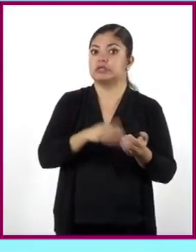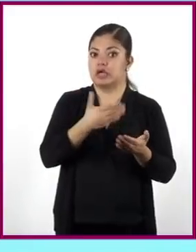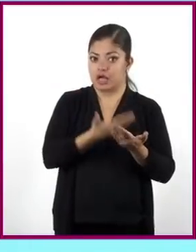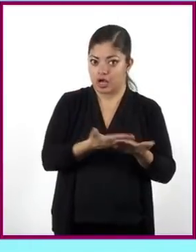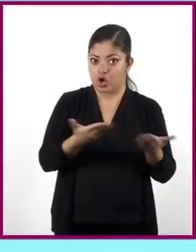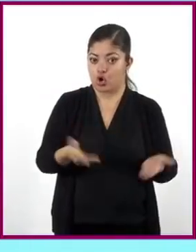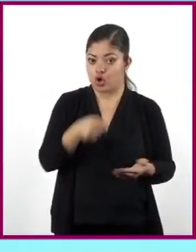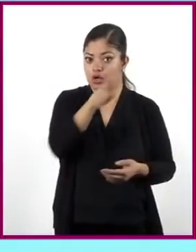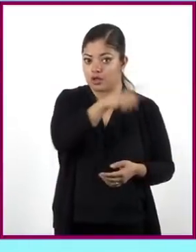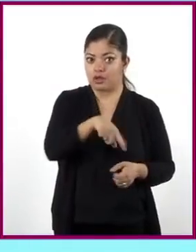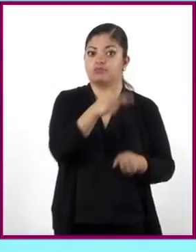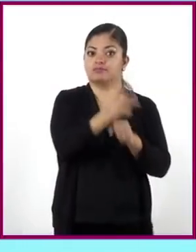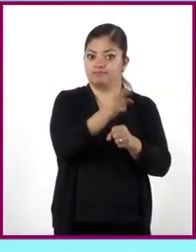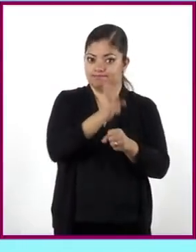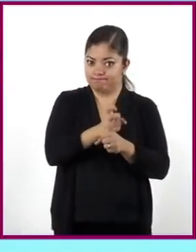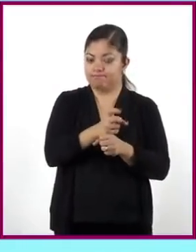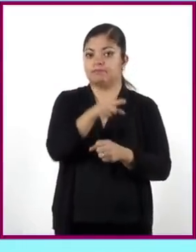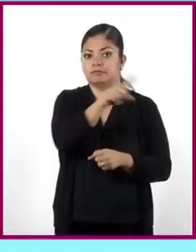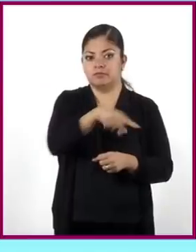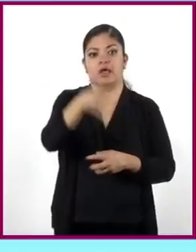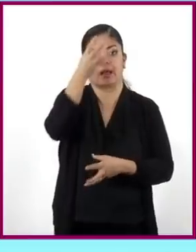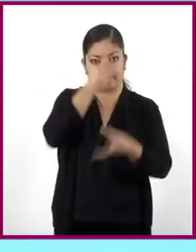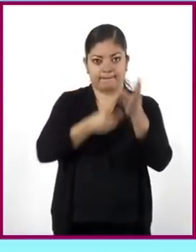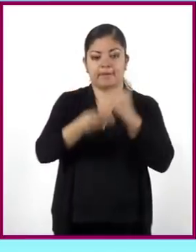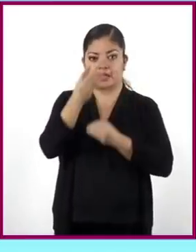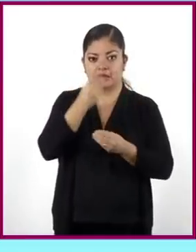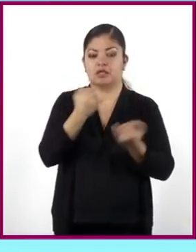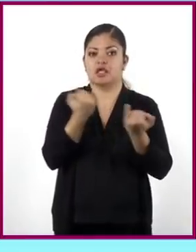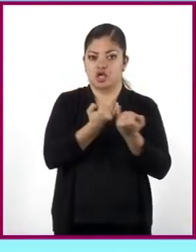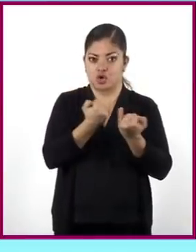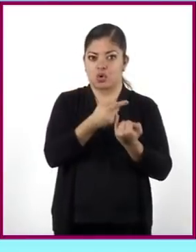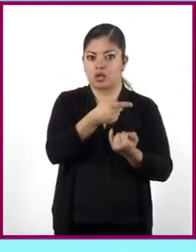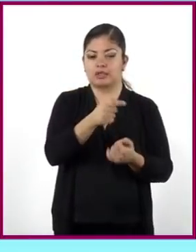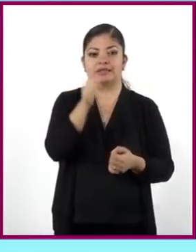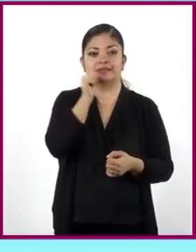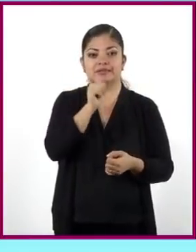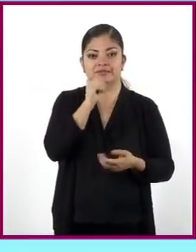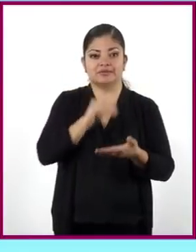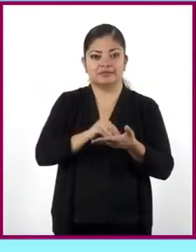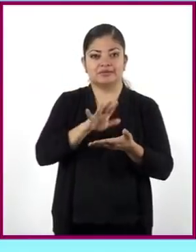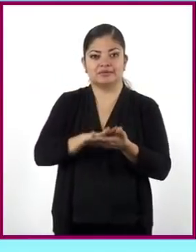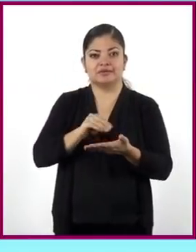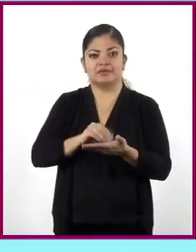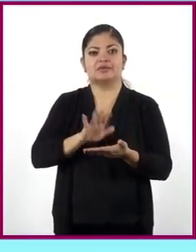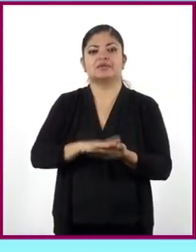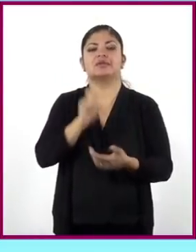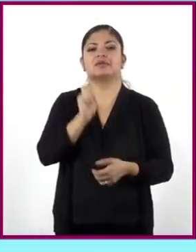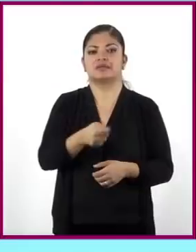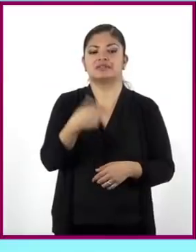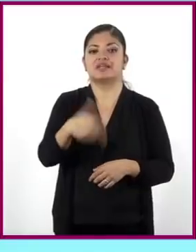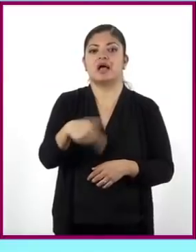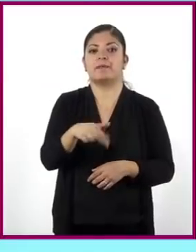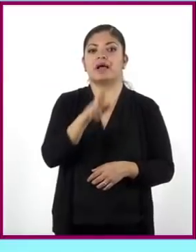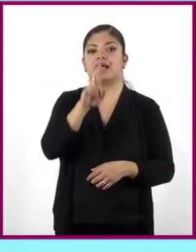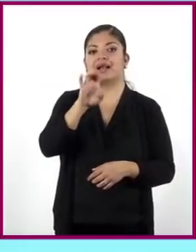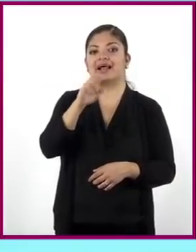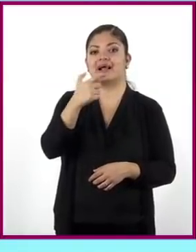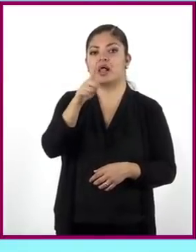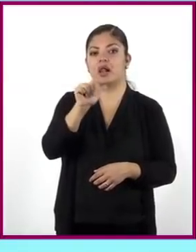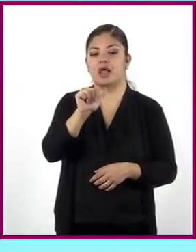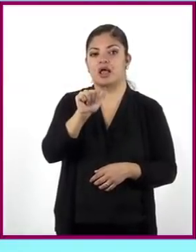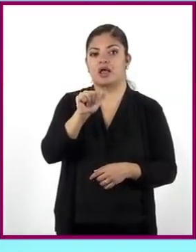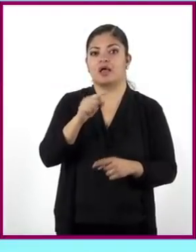estudiar algo que, de igual manera, escucharán y emplearán mucho. Nos referimos a la regla de tres. Para ello,